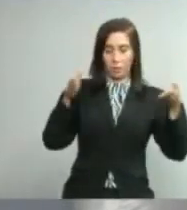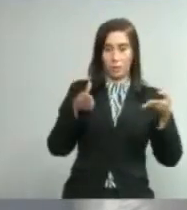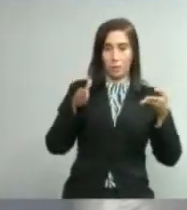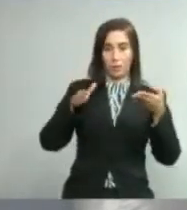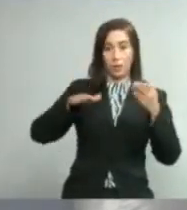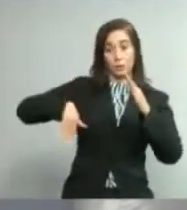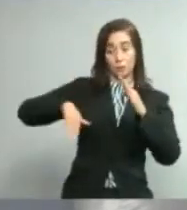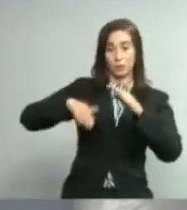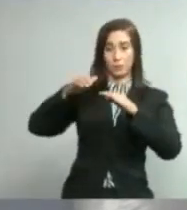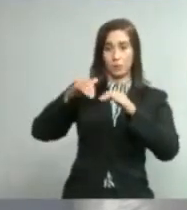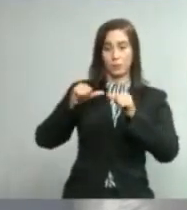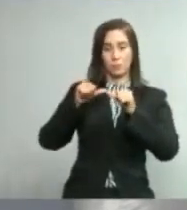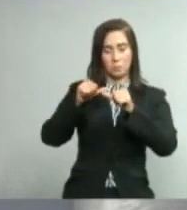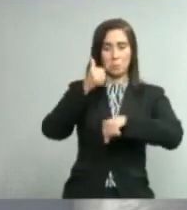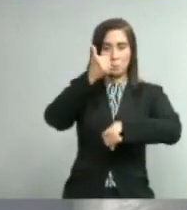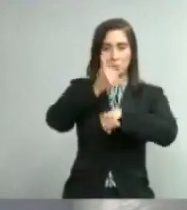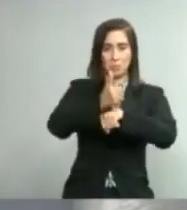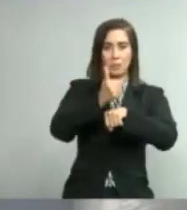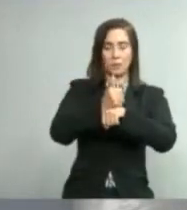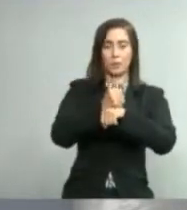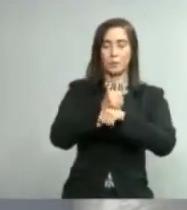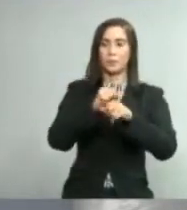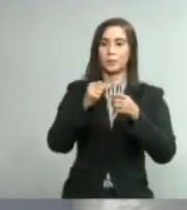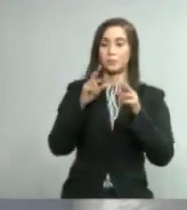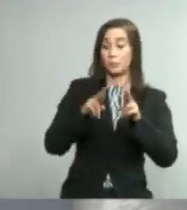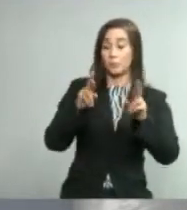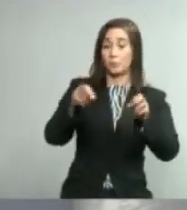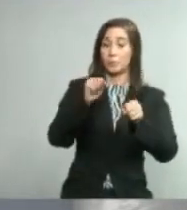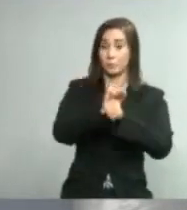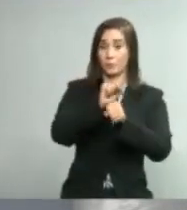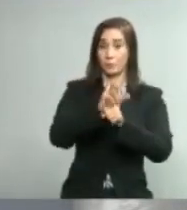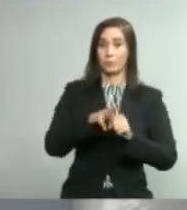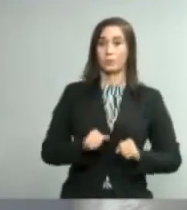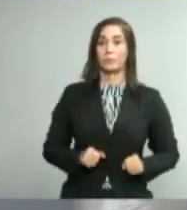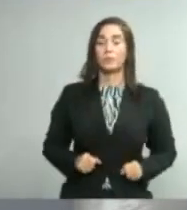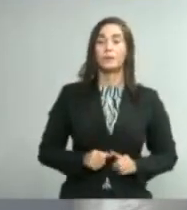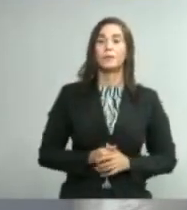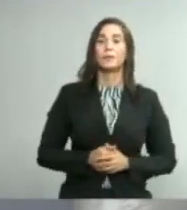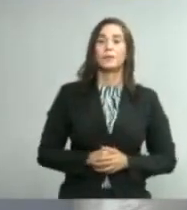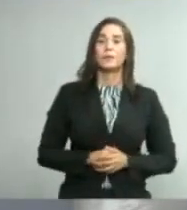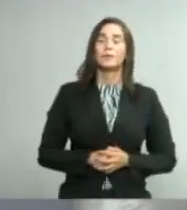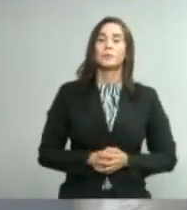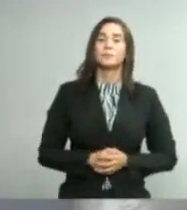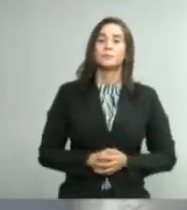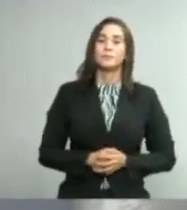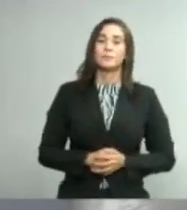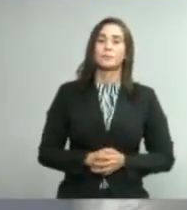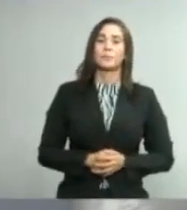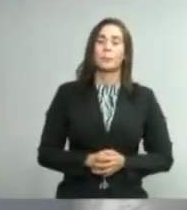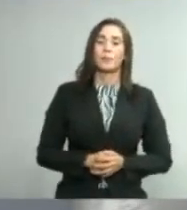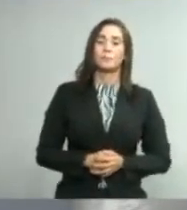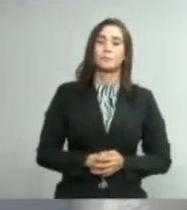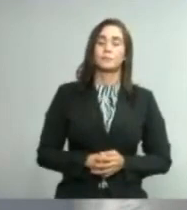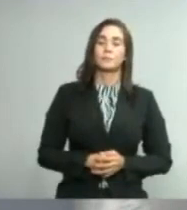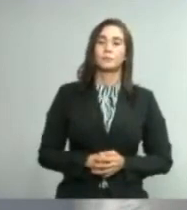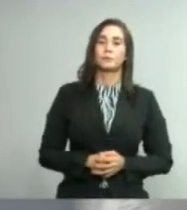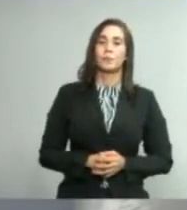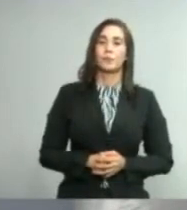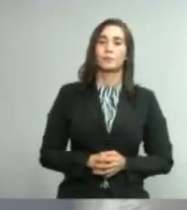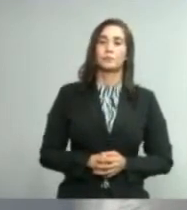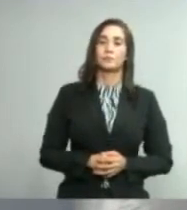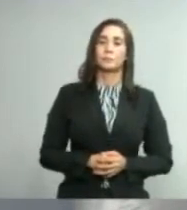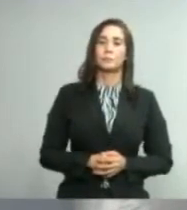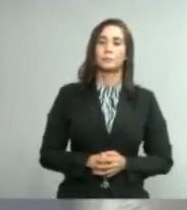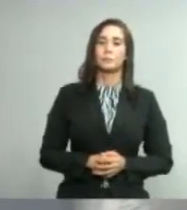agilizar la labor en ese sentido. No tengo el dato exacto en este momento de la